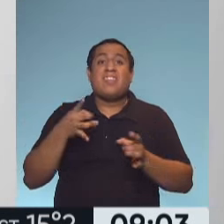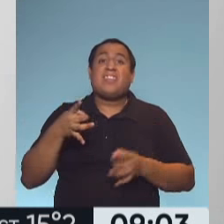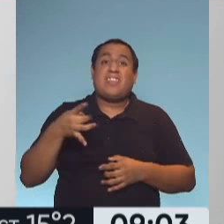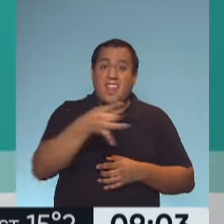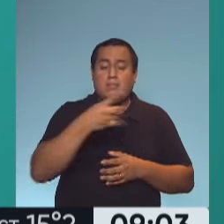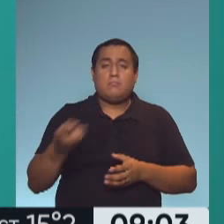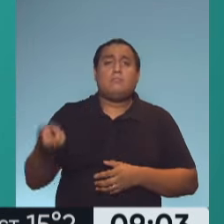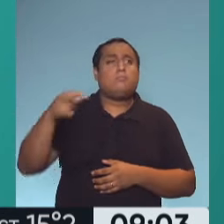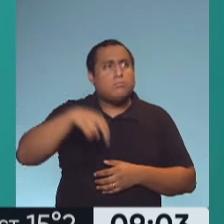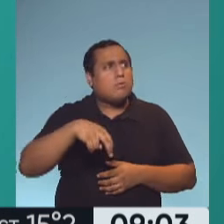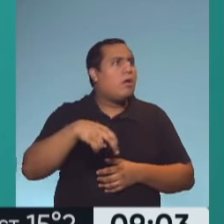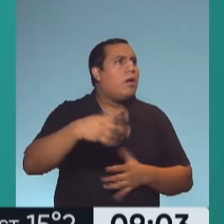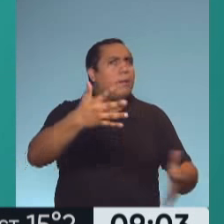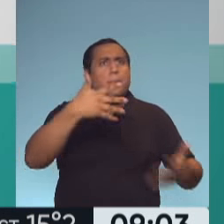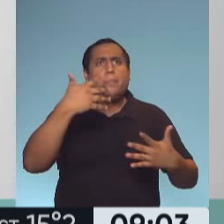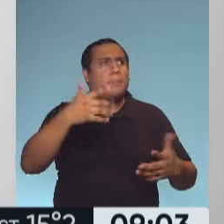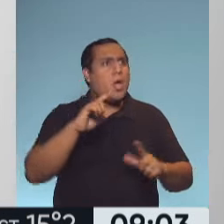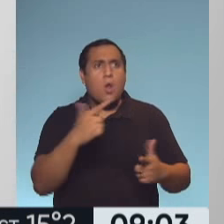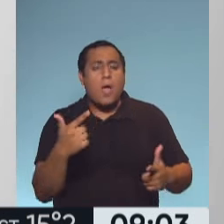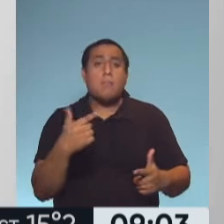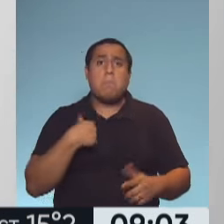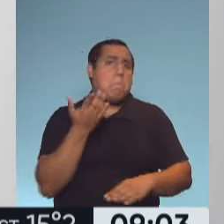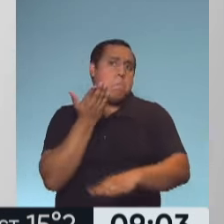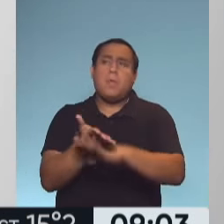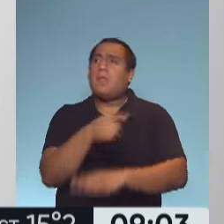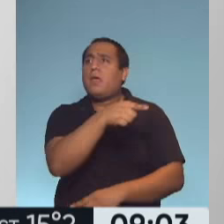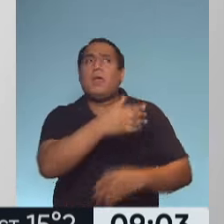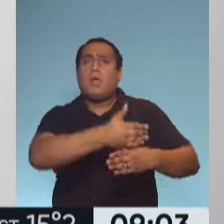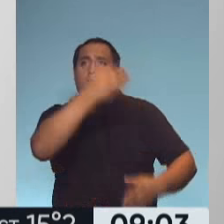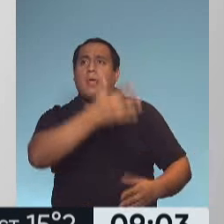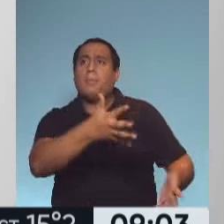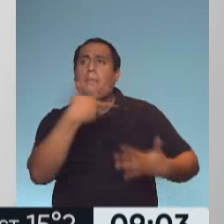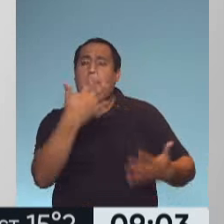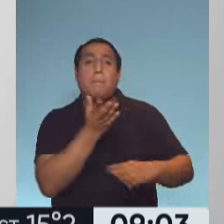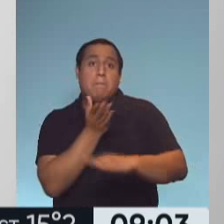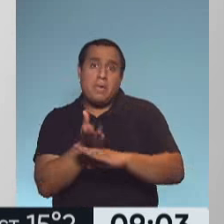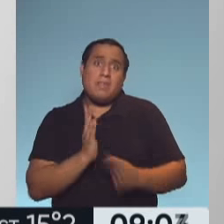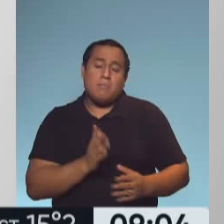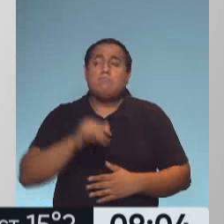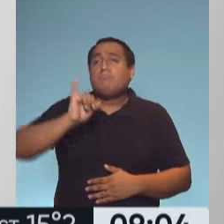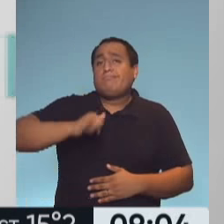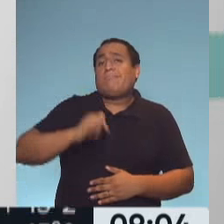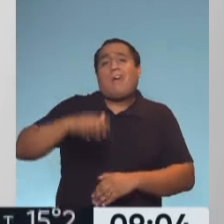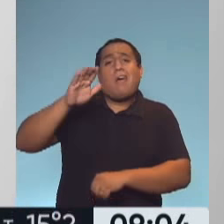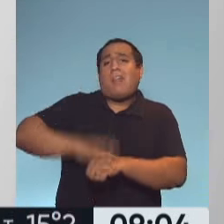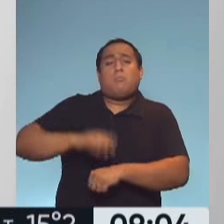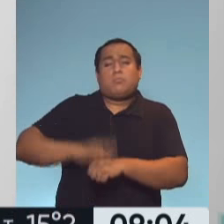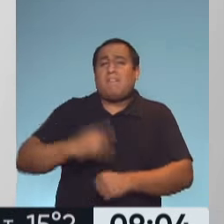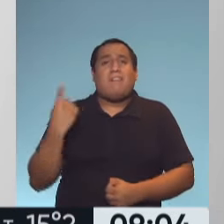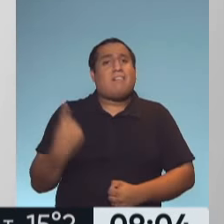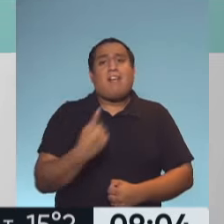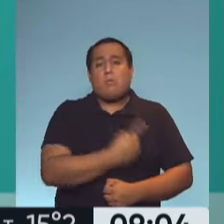existe esa circulación y si no reclamarla también, ¿no? Es parte de la responsabilidad individual